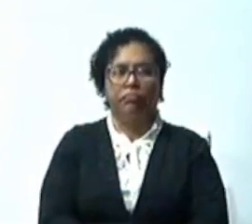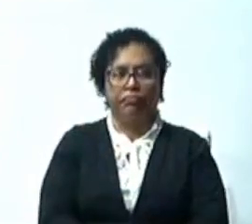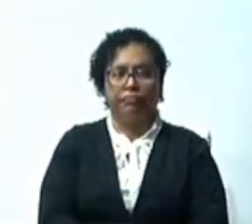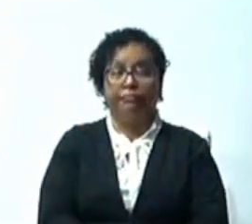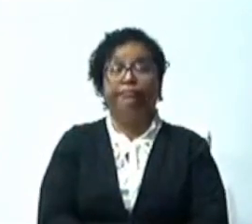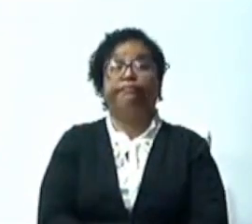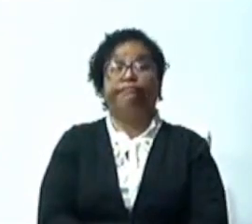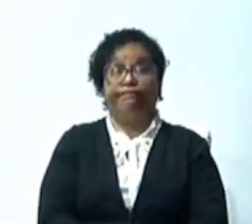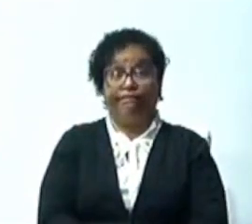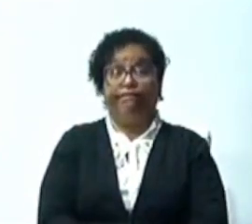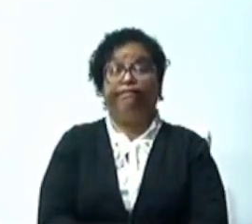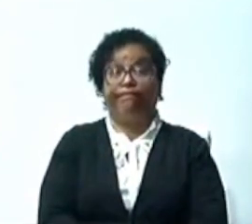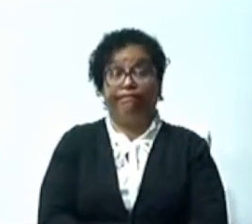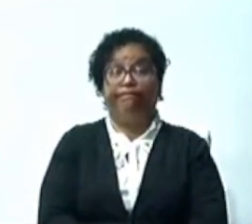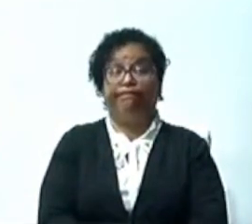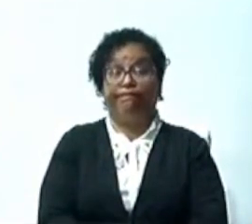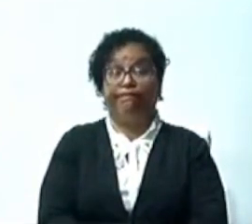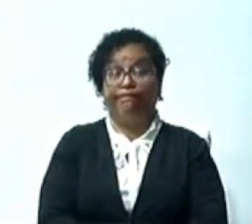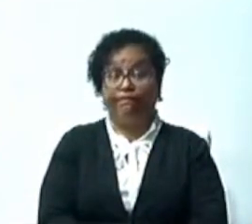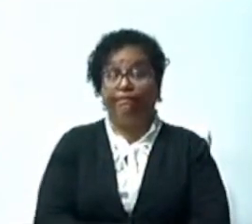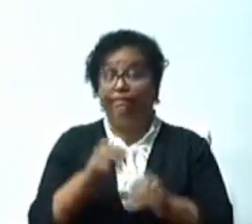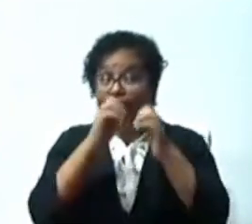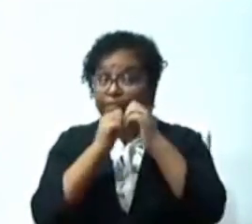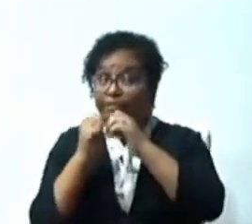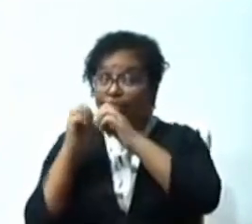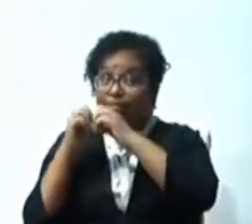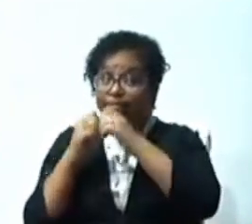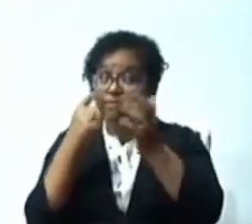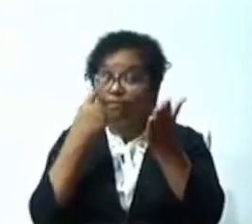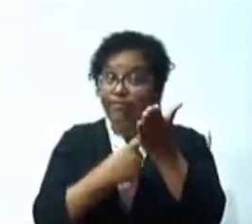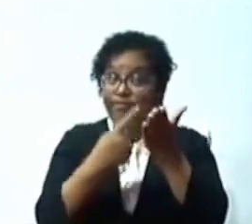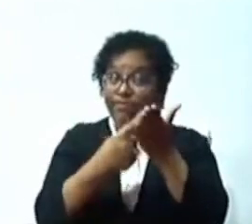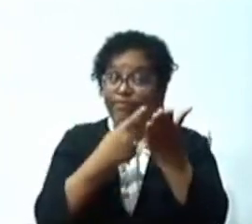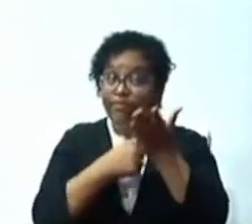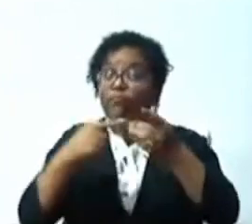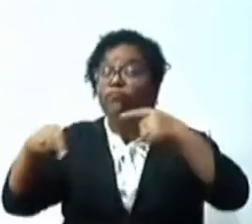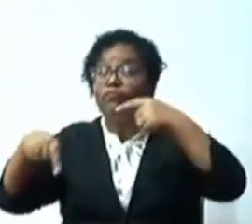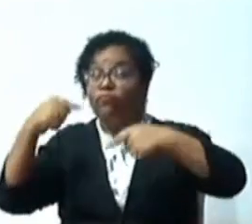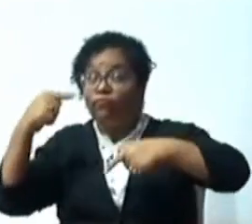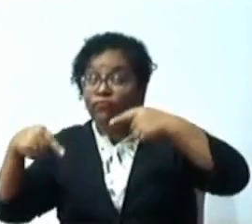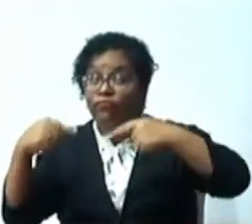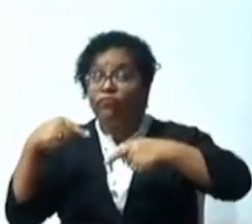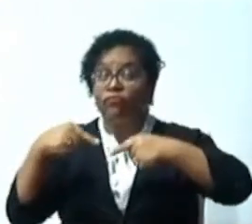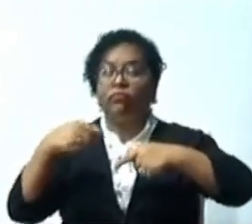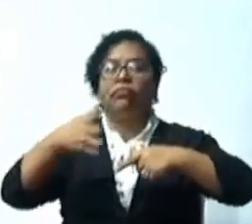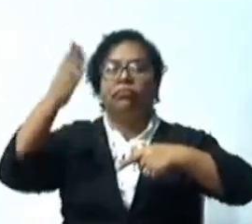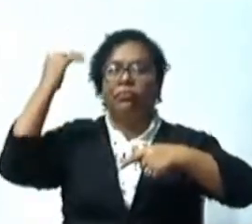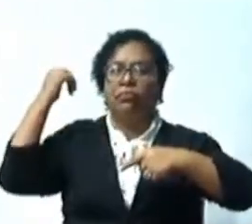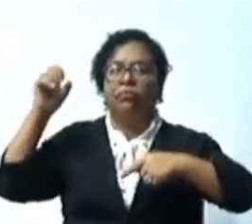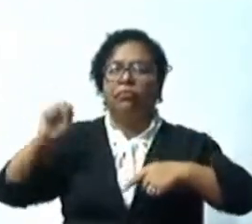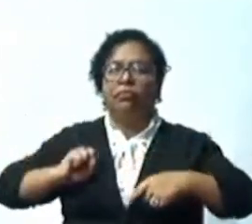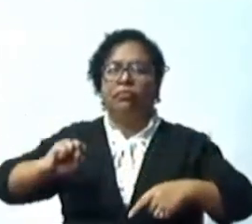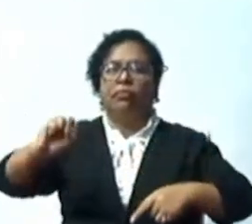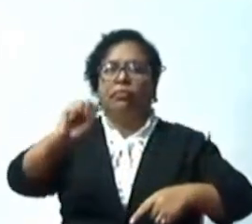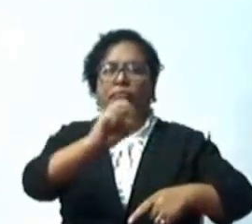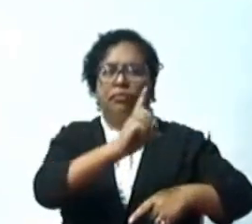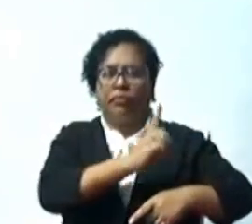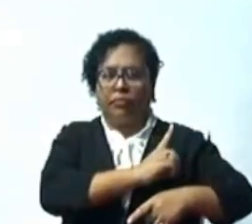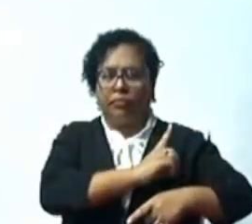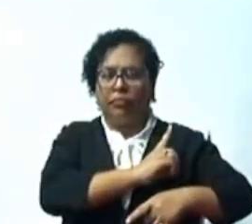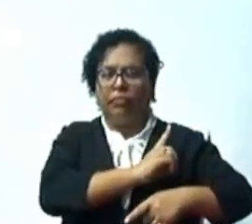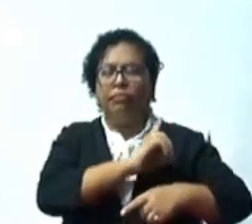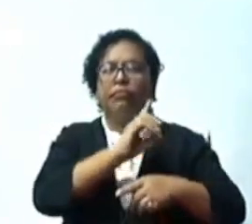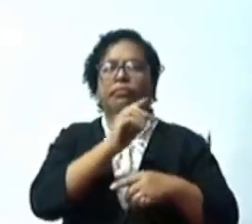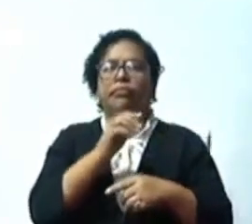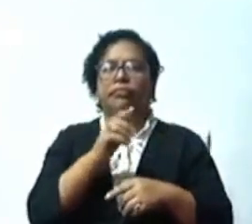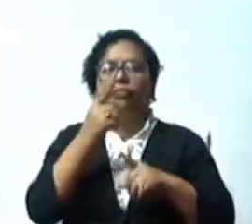debates, el cual fue aprobado en el Senado en mayo de este año y ahora está en la Cámara de